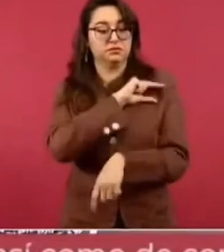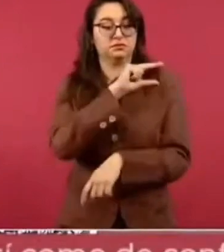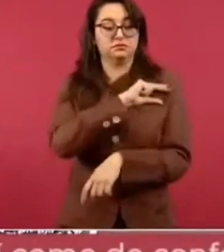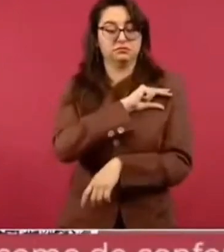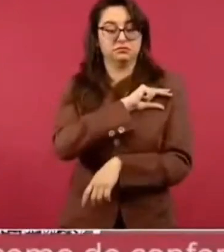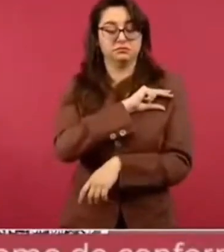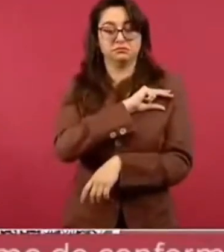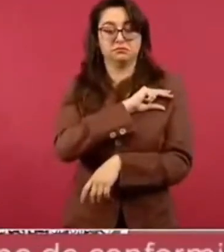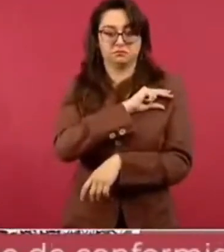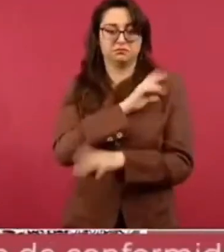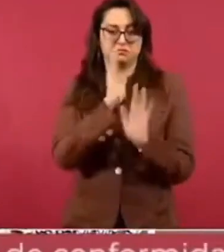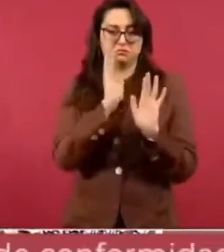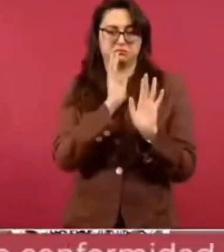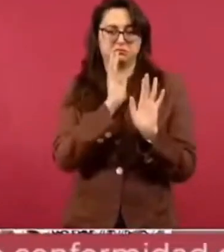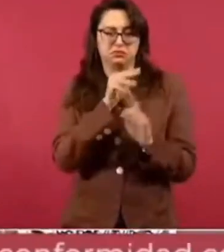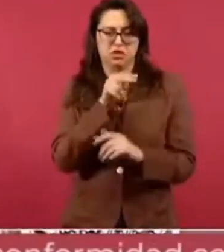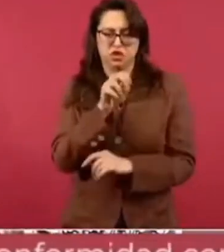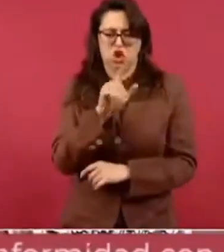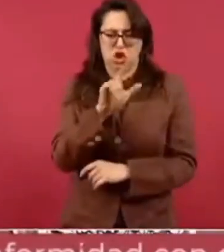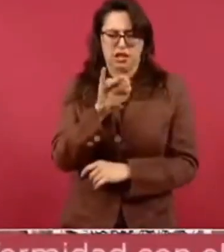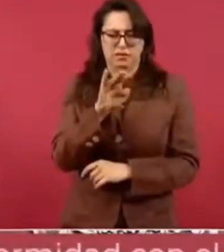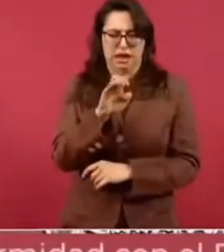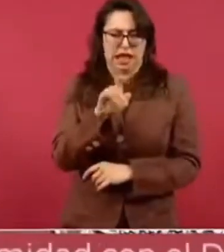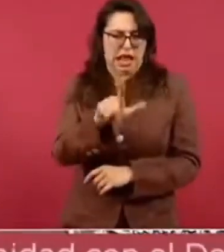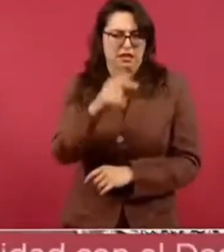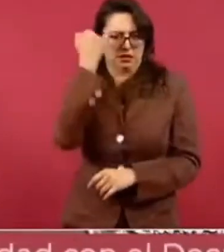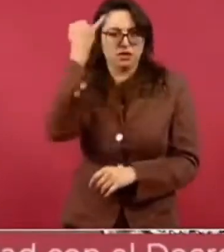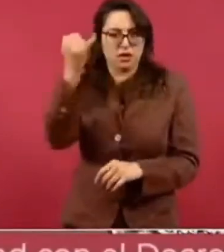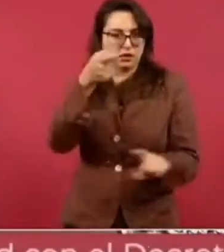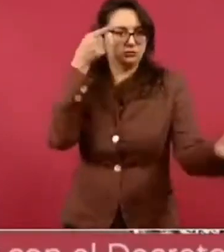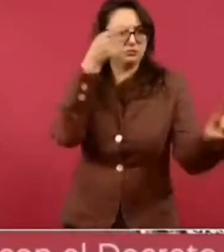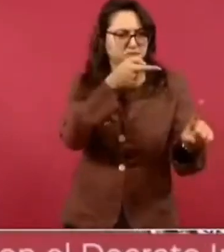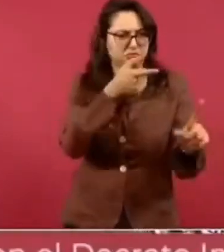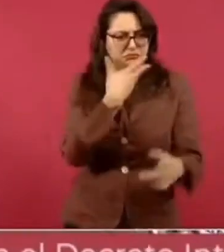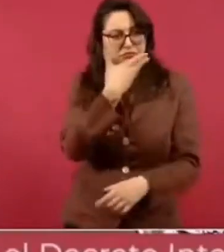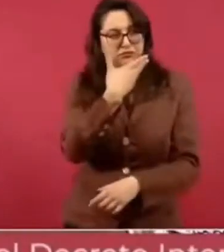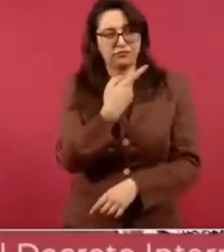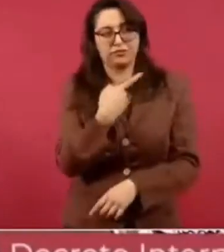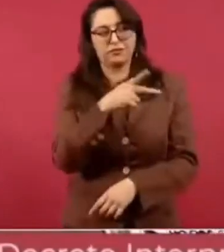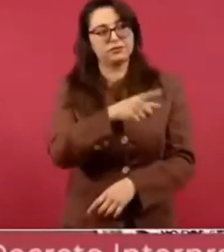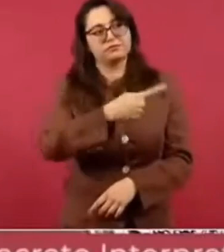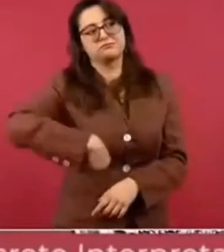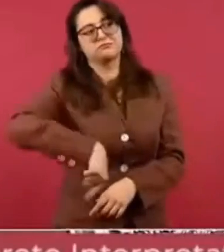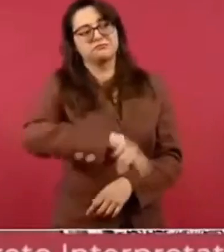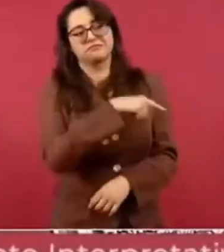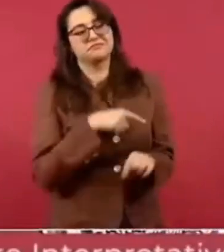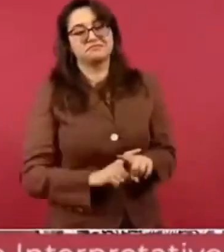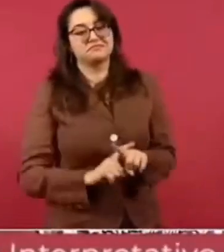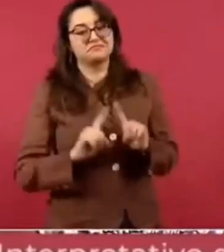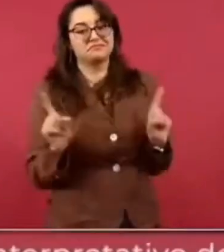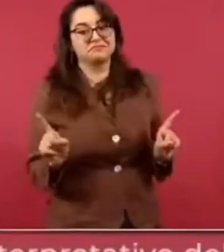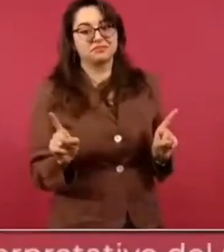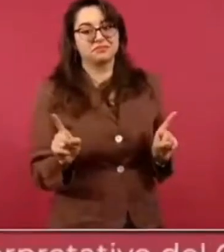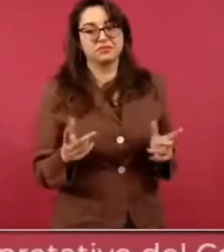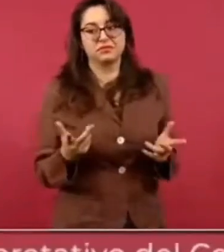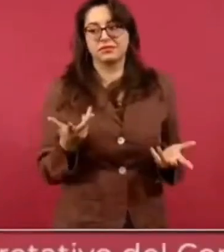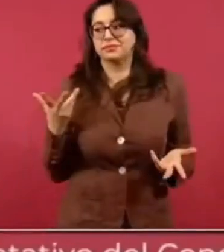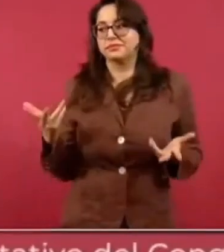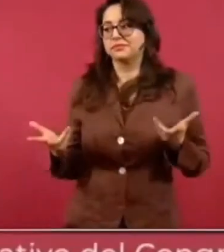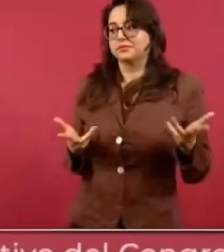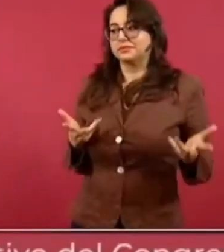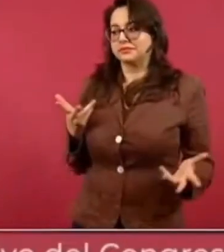Estas son empresas estratégicas porque esto es lo que nos permite a nosotros